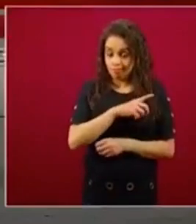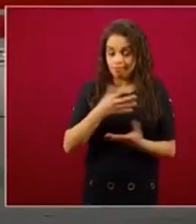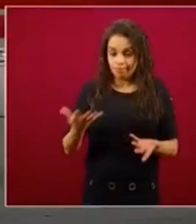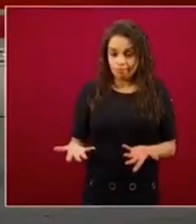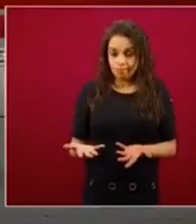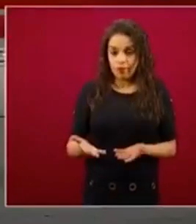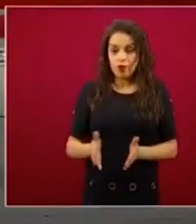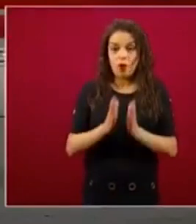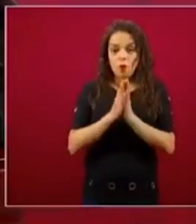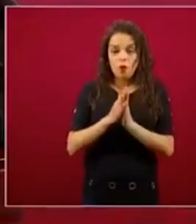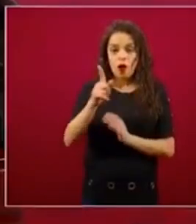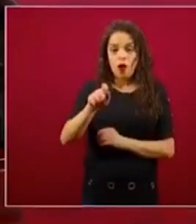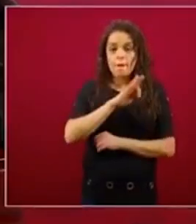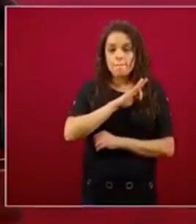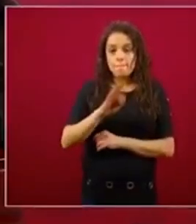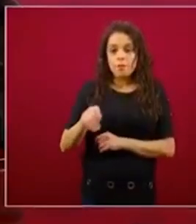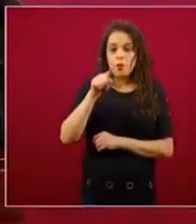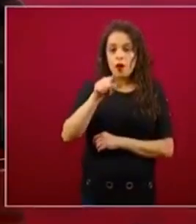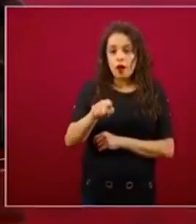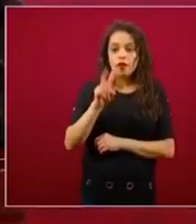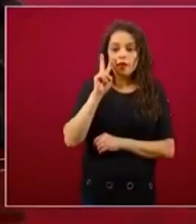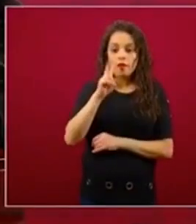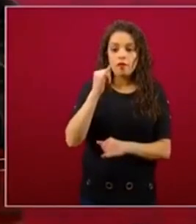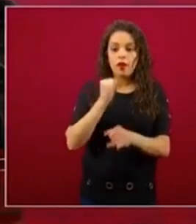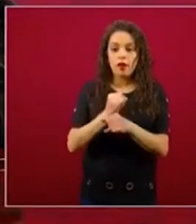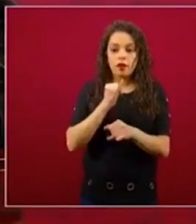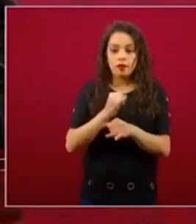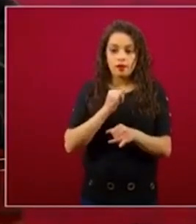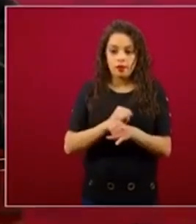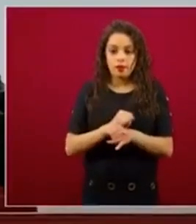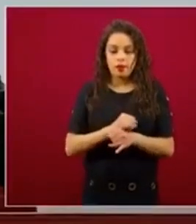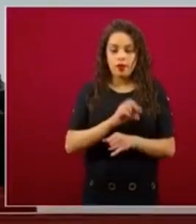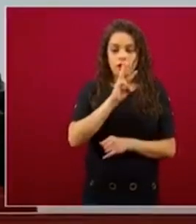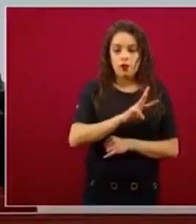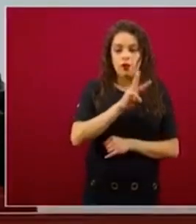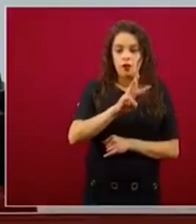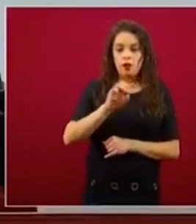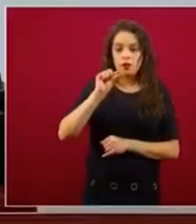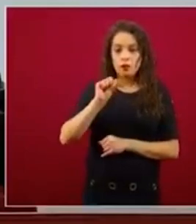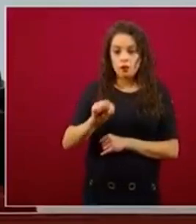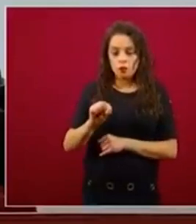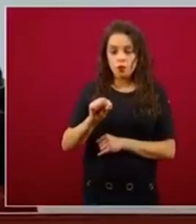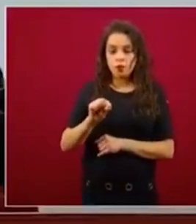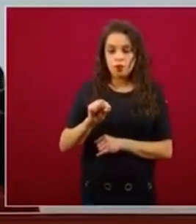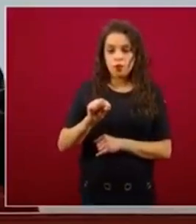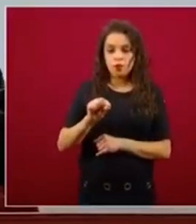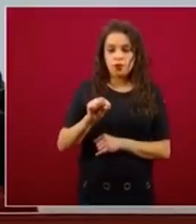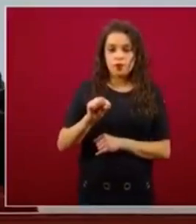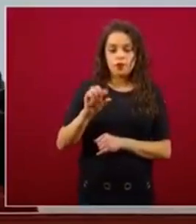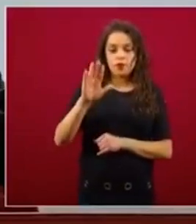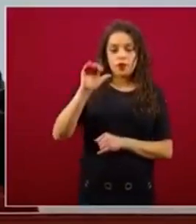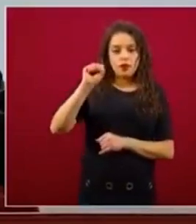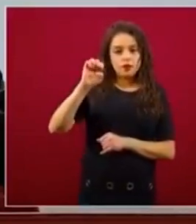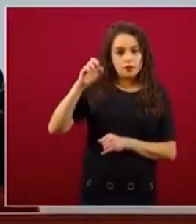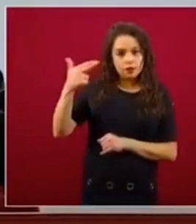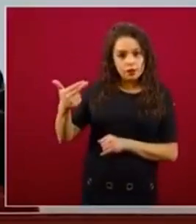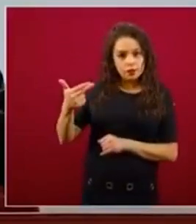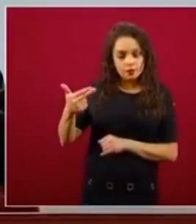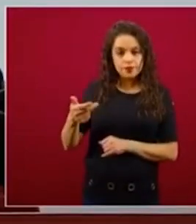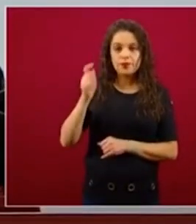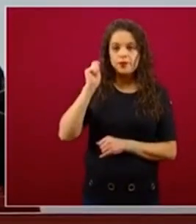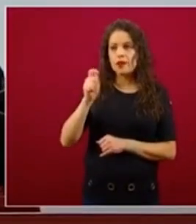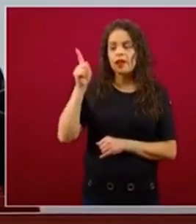www.covid.case.org.mx, donde con el apoyo de Alfonso